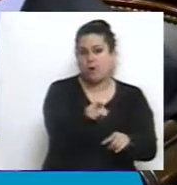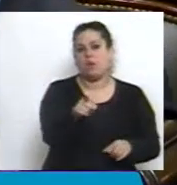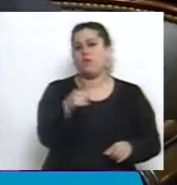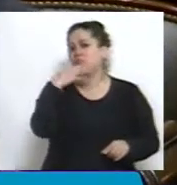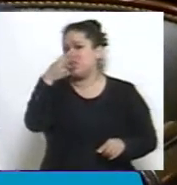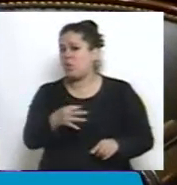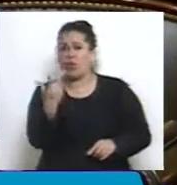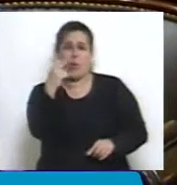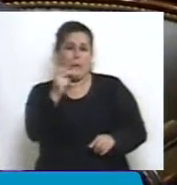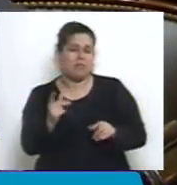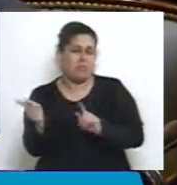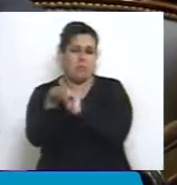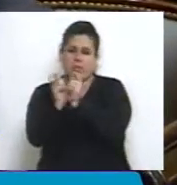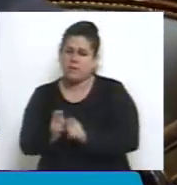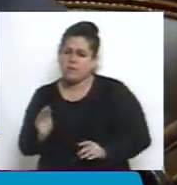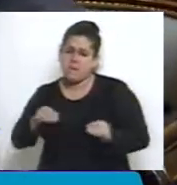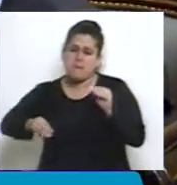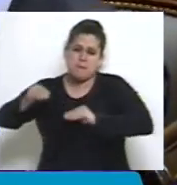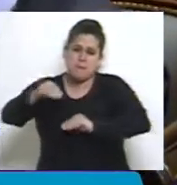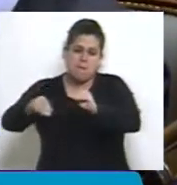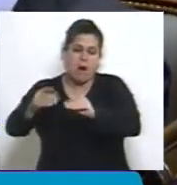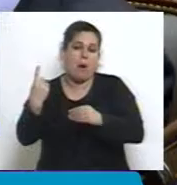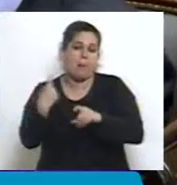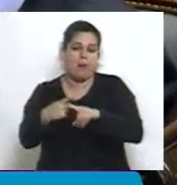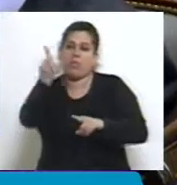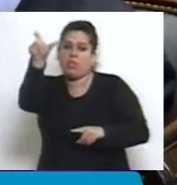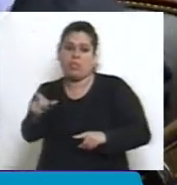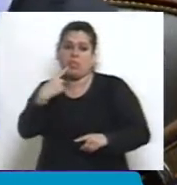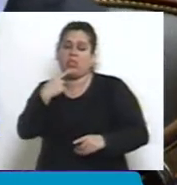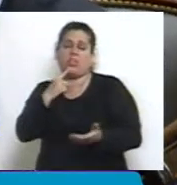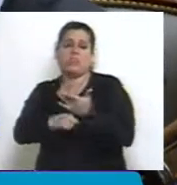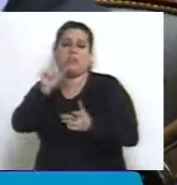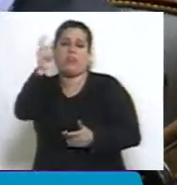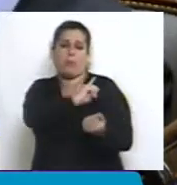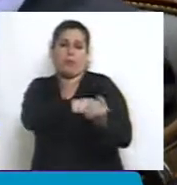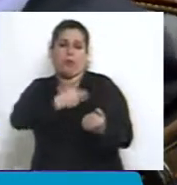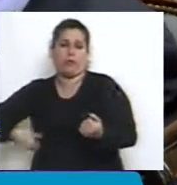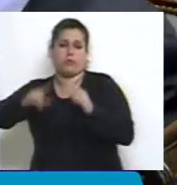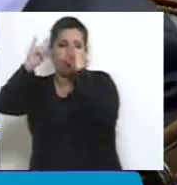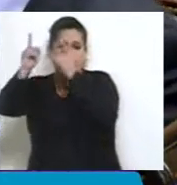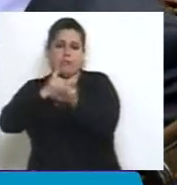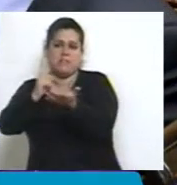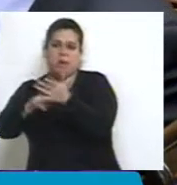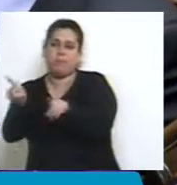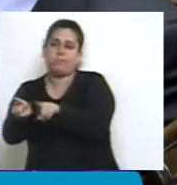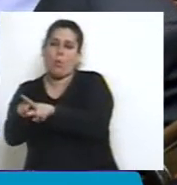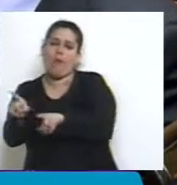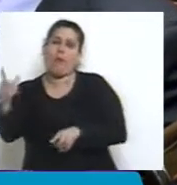más de 20 modificaciones por simples decisiones del Poder Ejecutivo, burlando la decisión del Congreso.